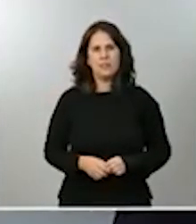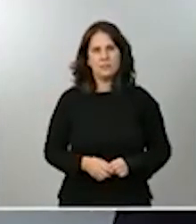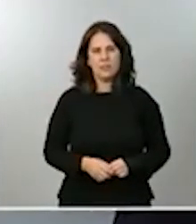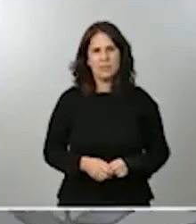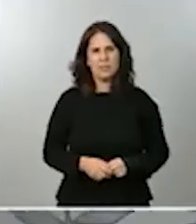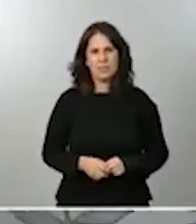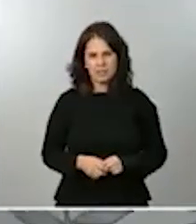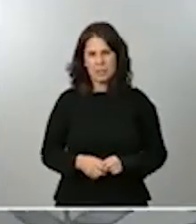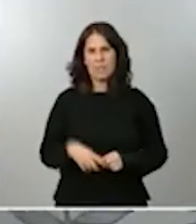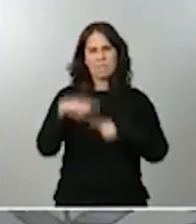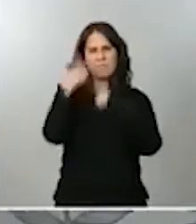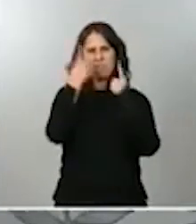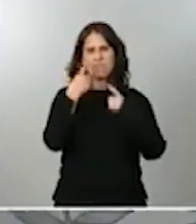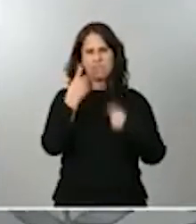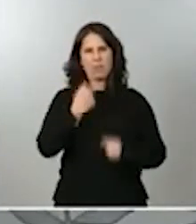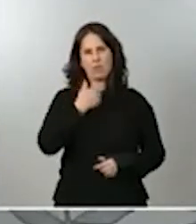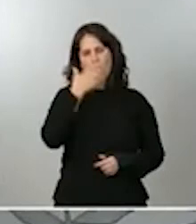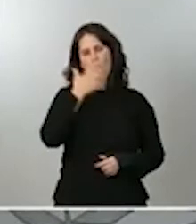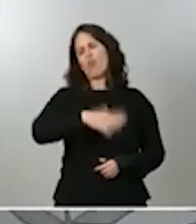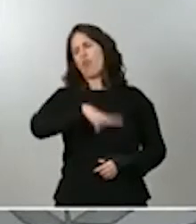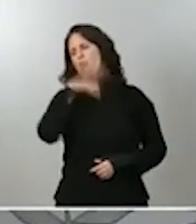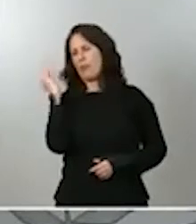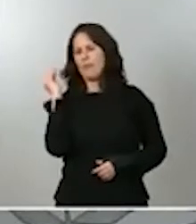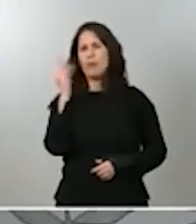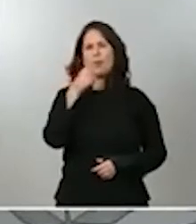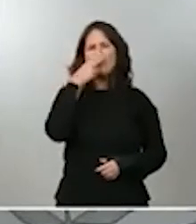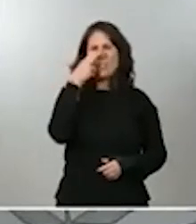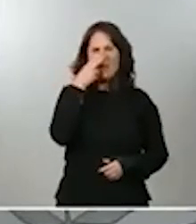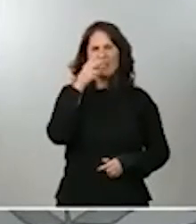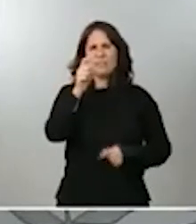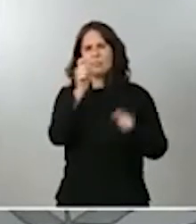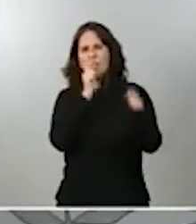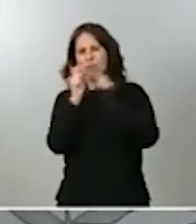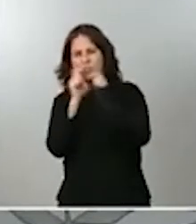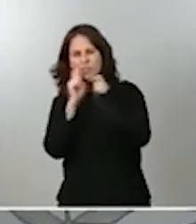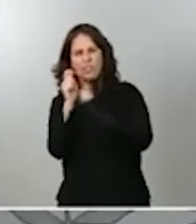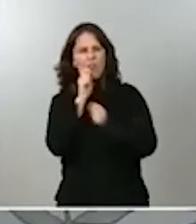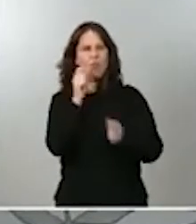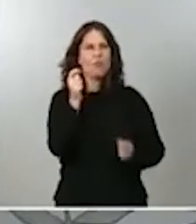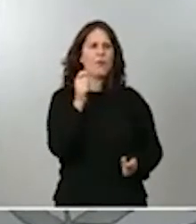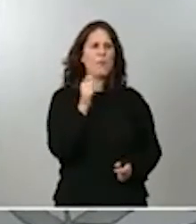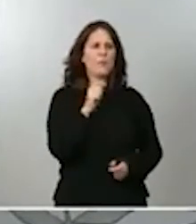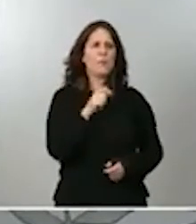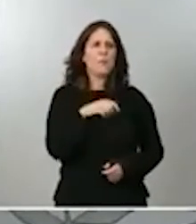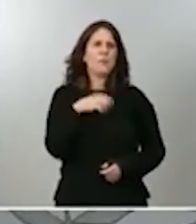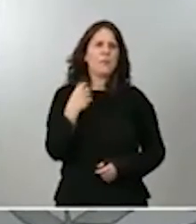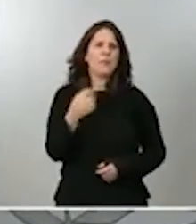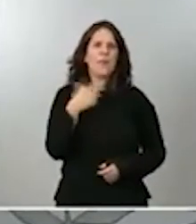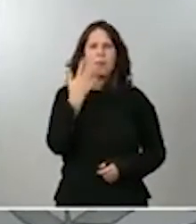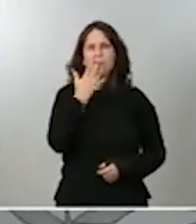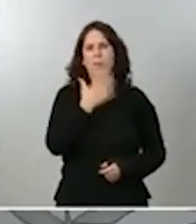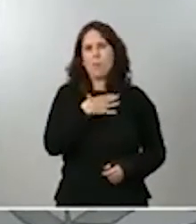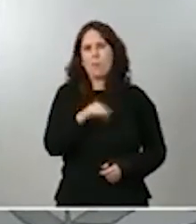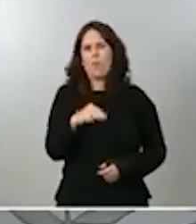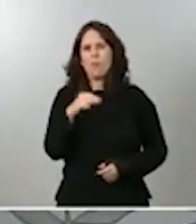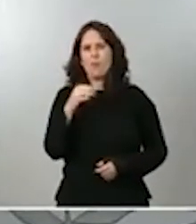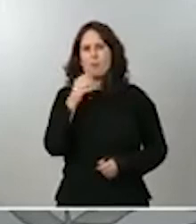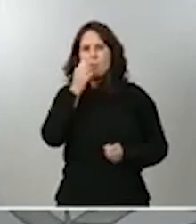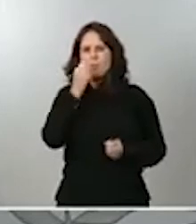yo comprendo el interés periodístico que puede tener el que uno pueda anticipar determinadas medidas que